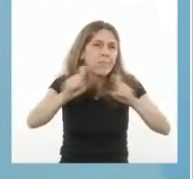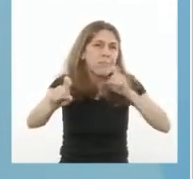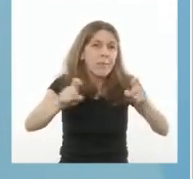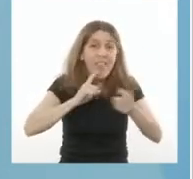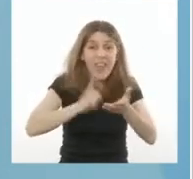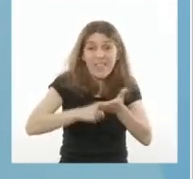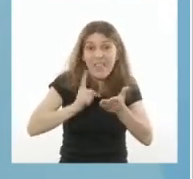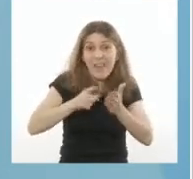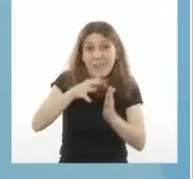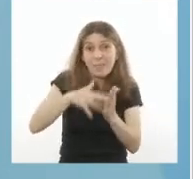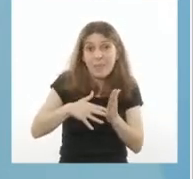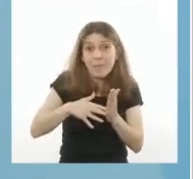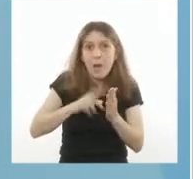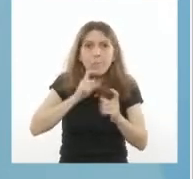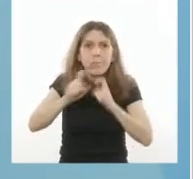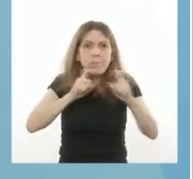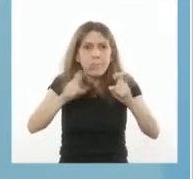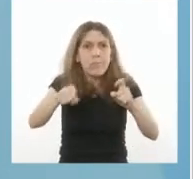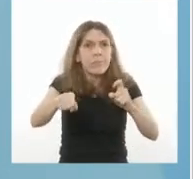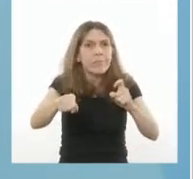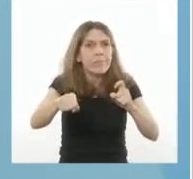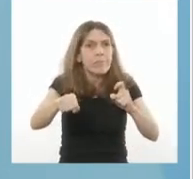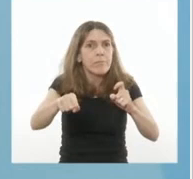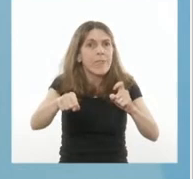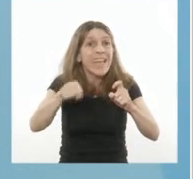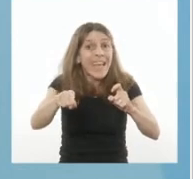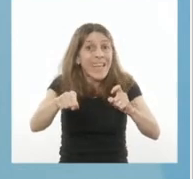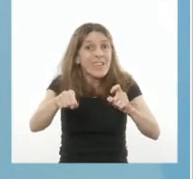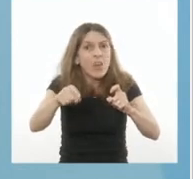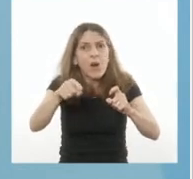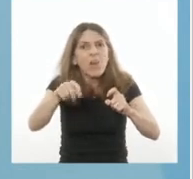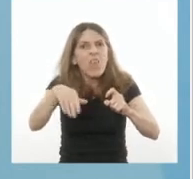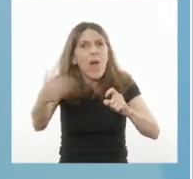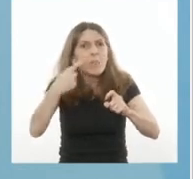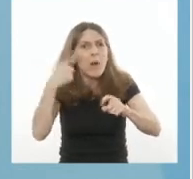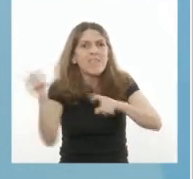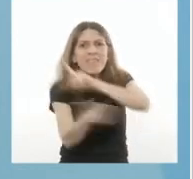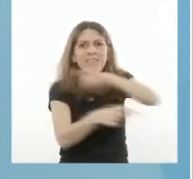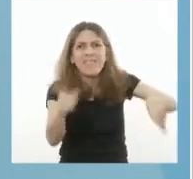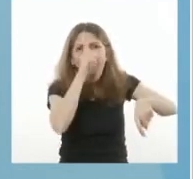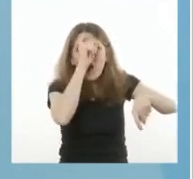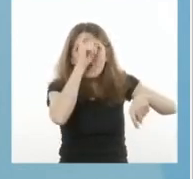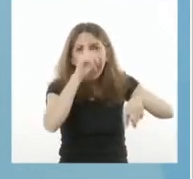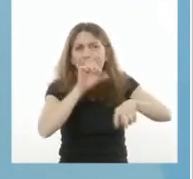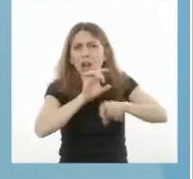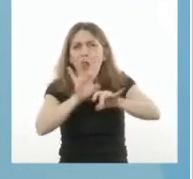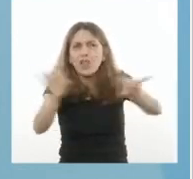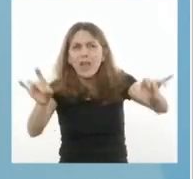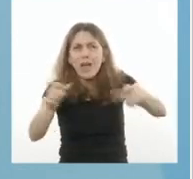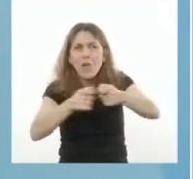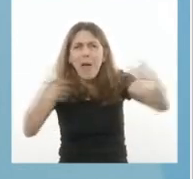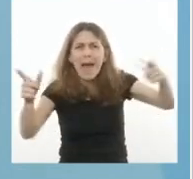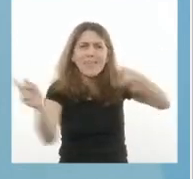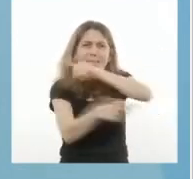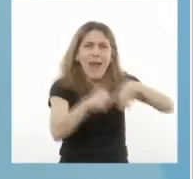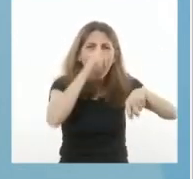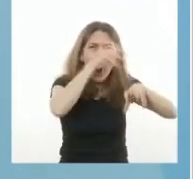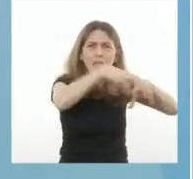eso tendrá impacto sanitario y terminará perjudicando a todos y todas por eso.